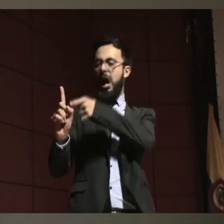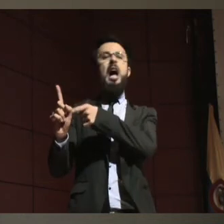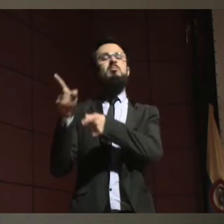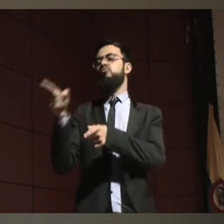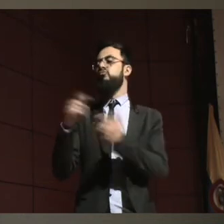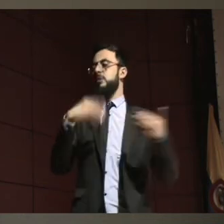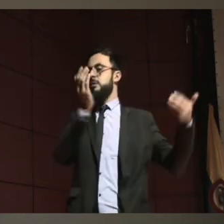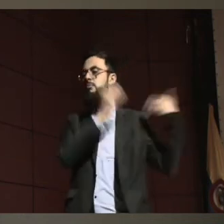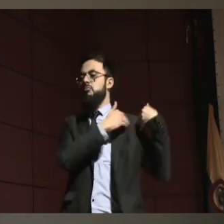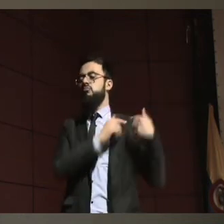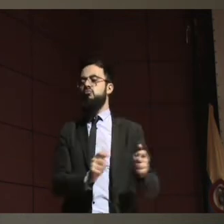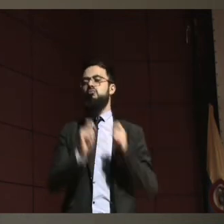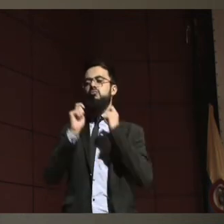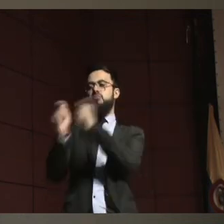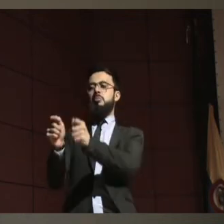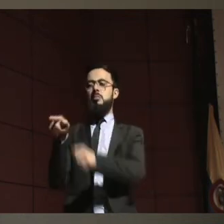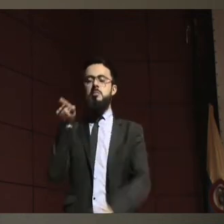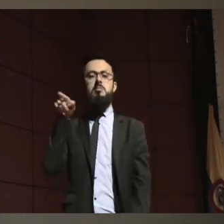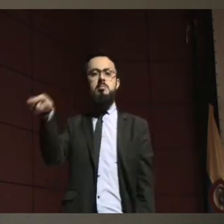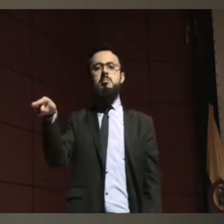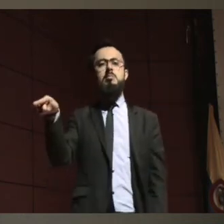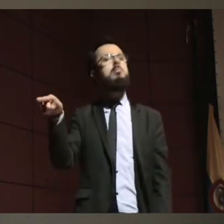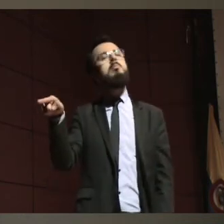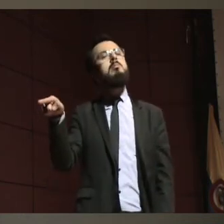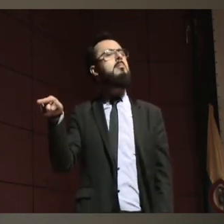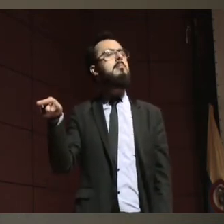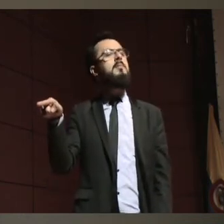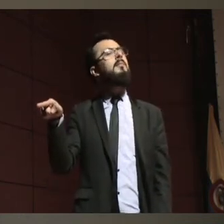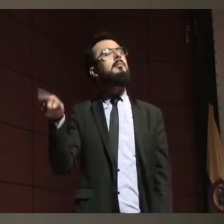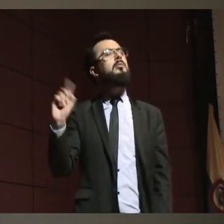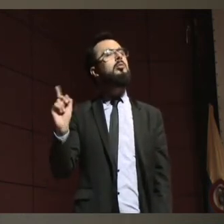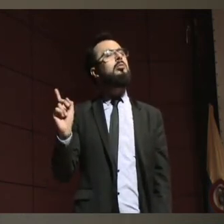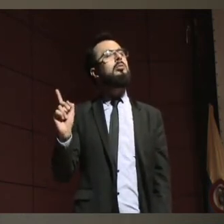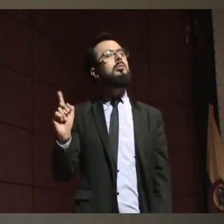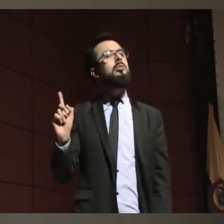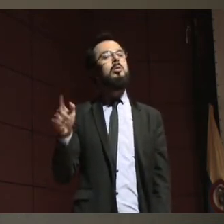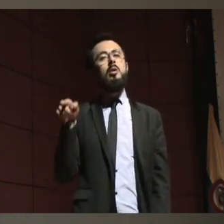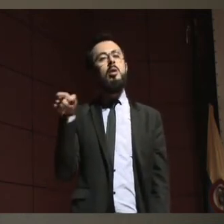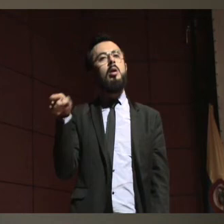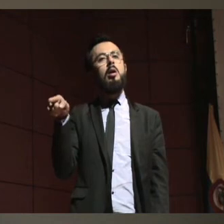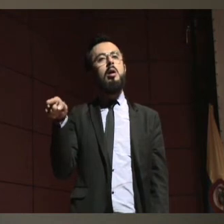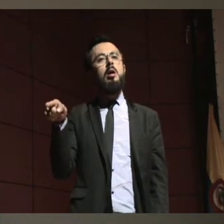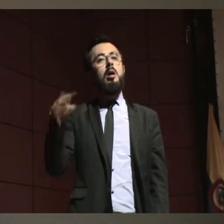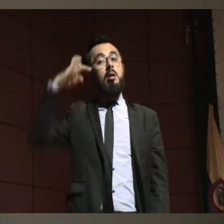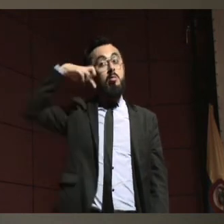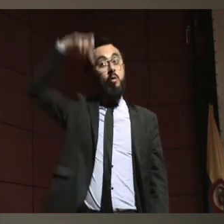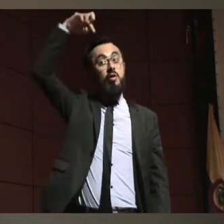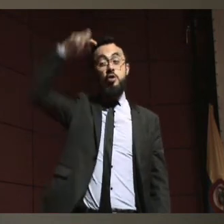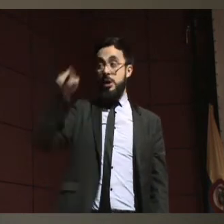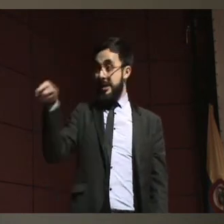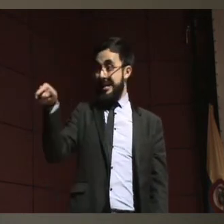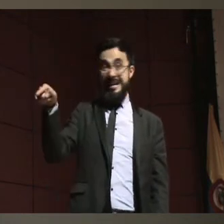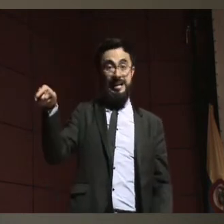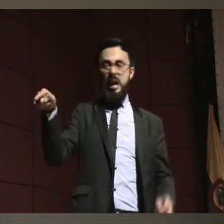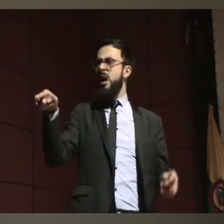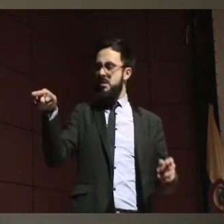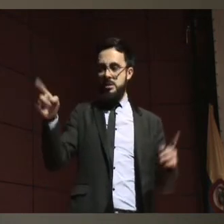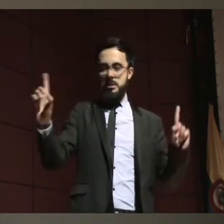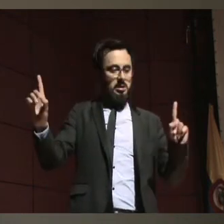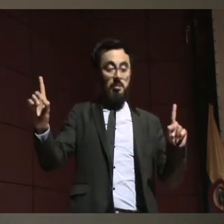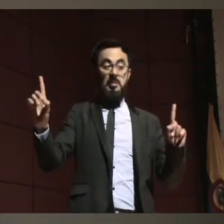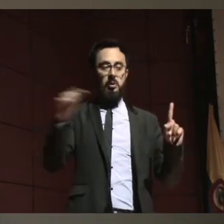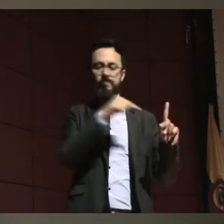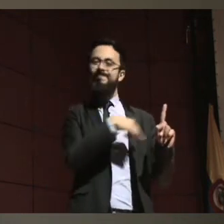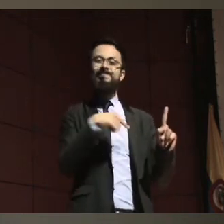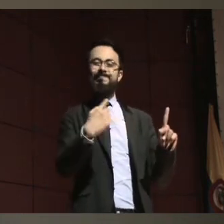mostraban hace un momento en este tema, un profesional tenga que tomar la decisión de otra